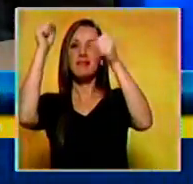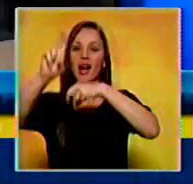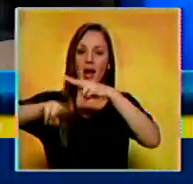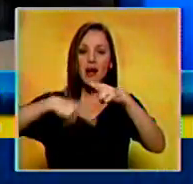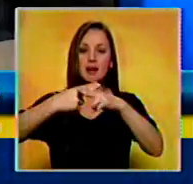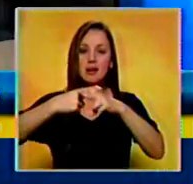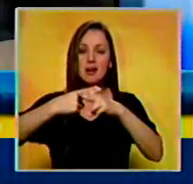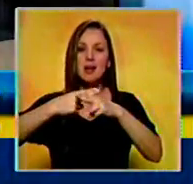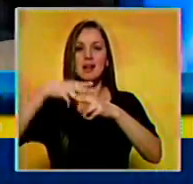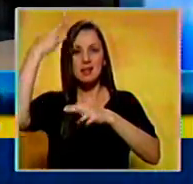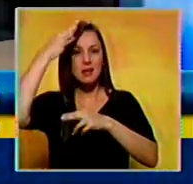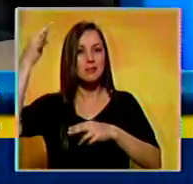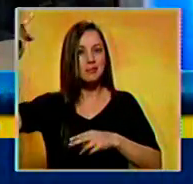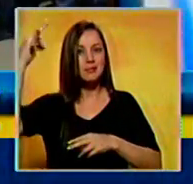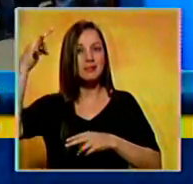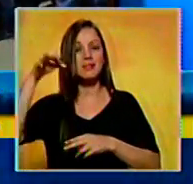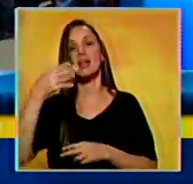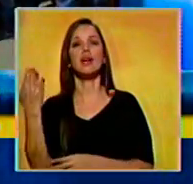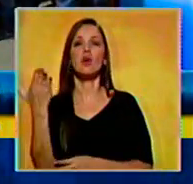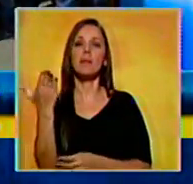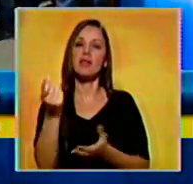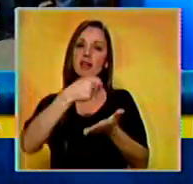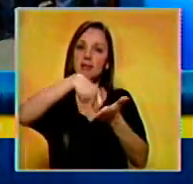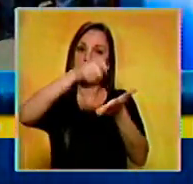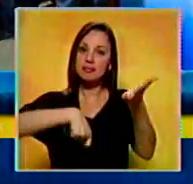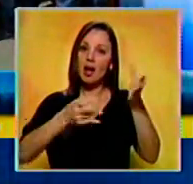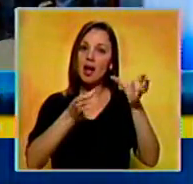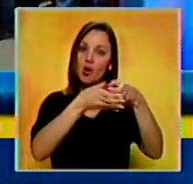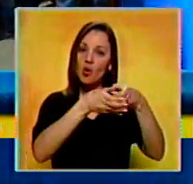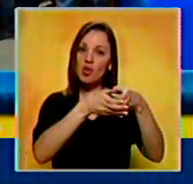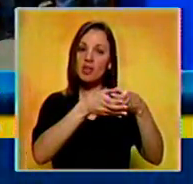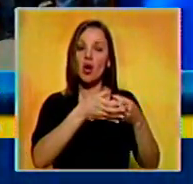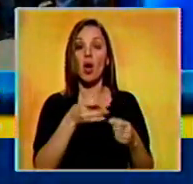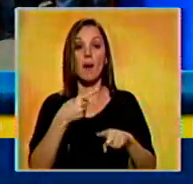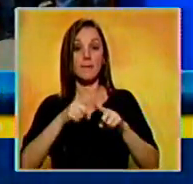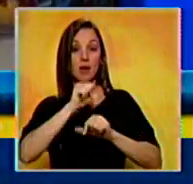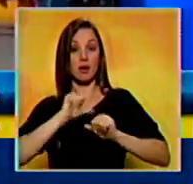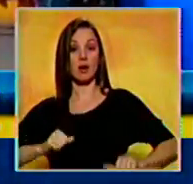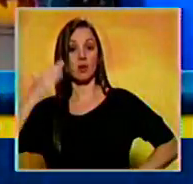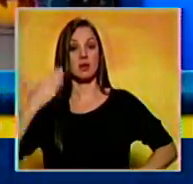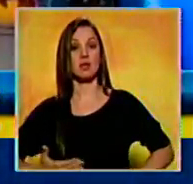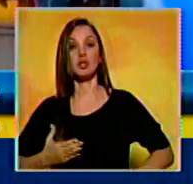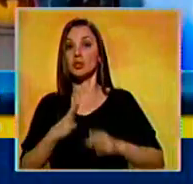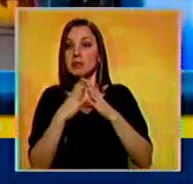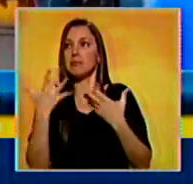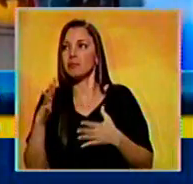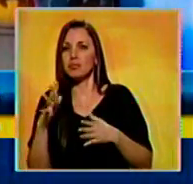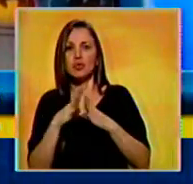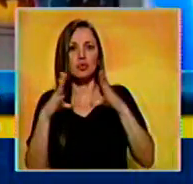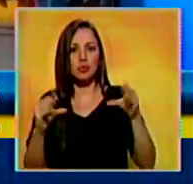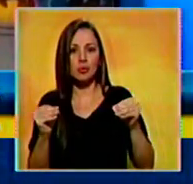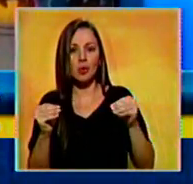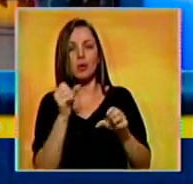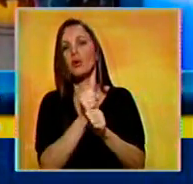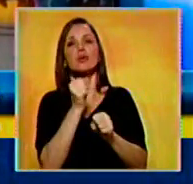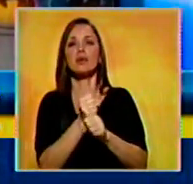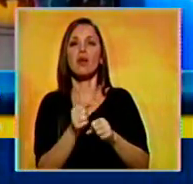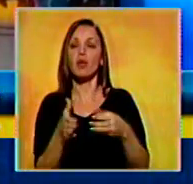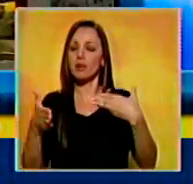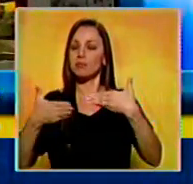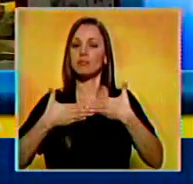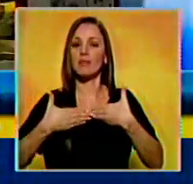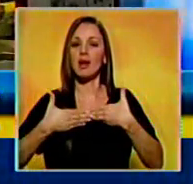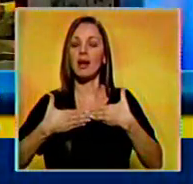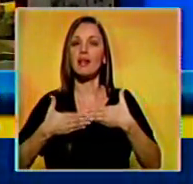para exigir la discusión del contrato colectivo. Tras la acción cometida por la guardia, casi todos los empleados del Bolipuertos se apostaron en la puerta